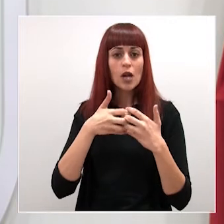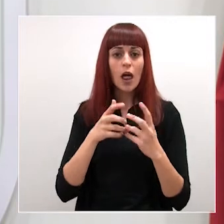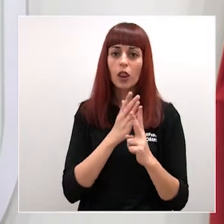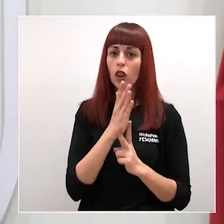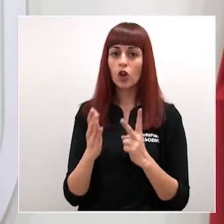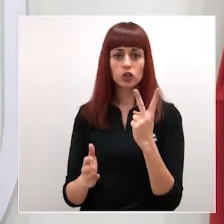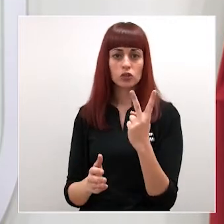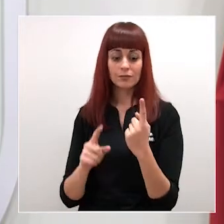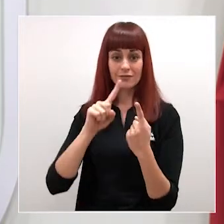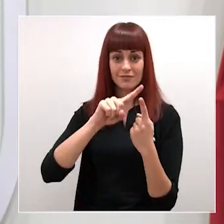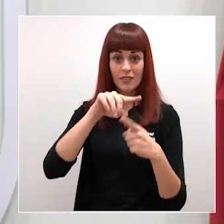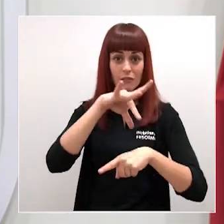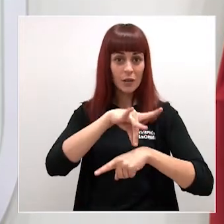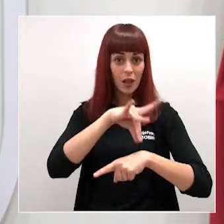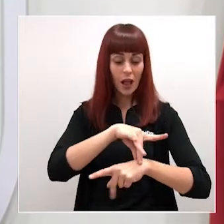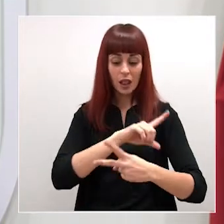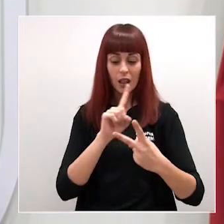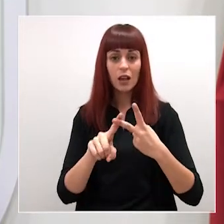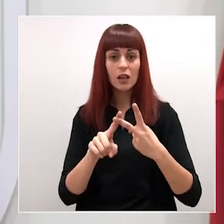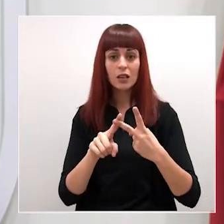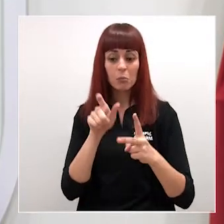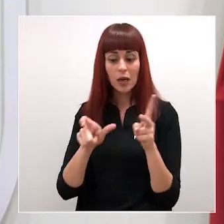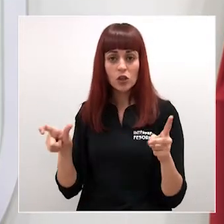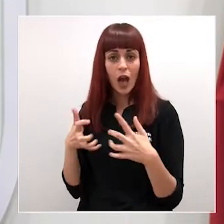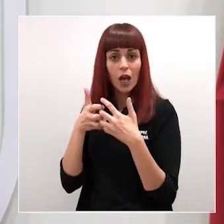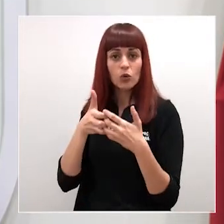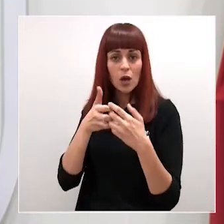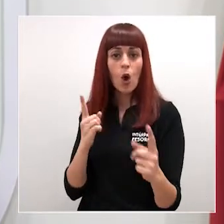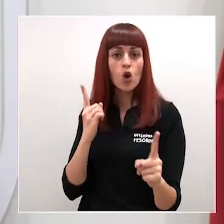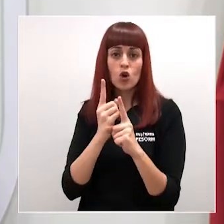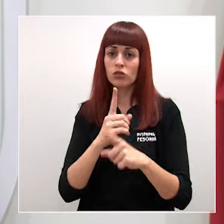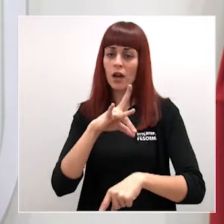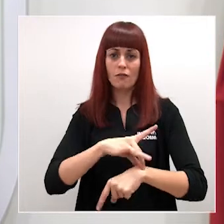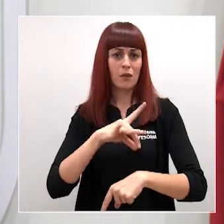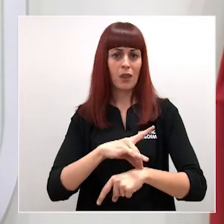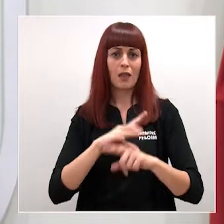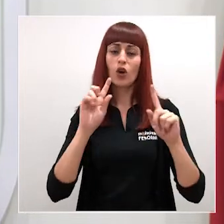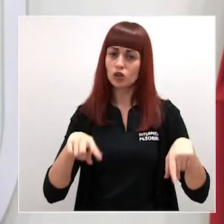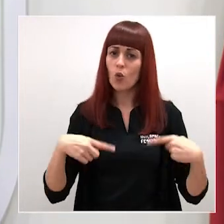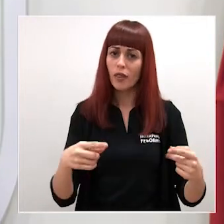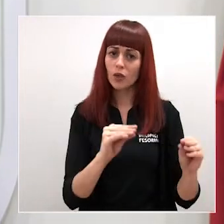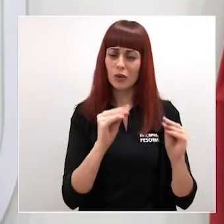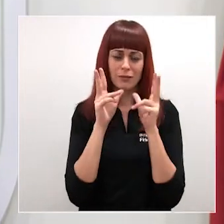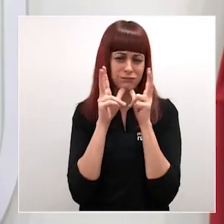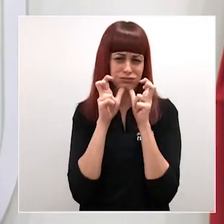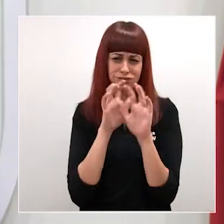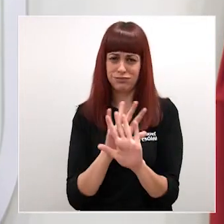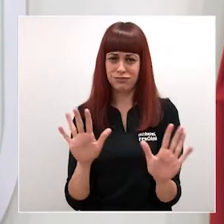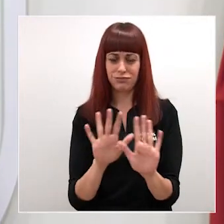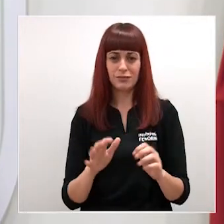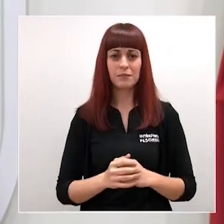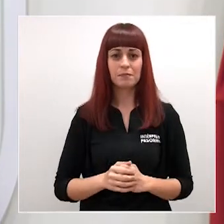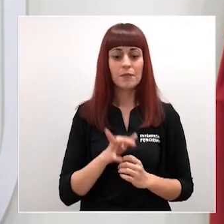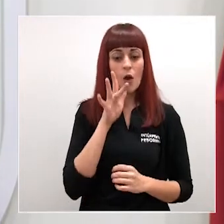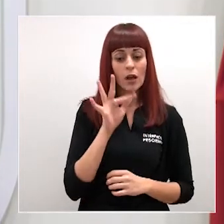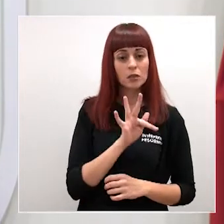bandos, la enfermedad y quienes luchamos contra ella y sus terribles consecuencias. Antes de ceder